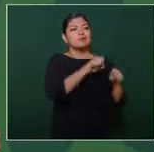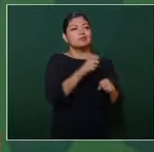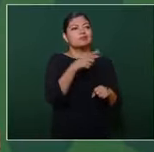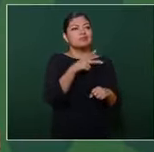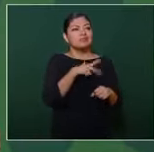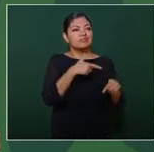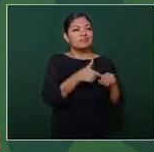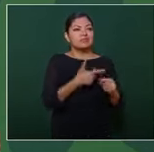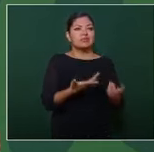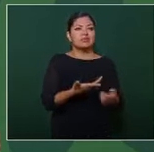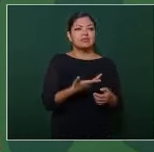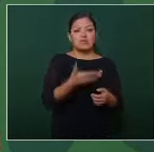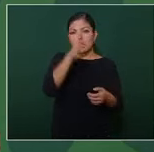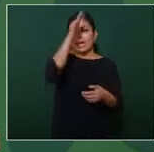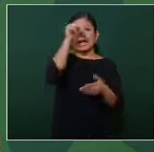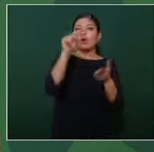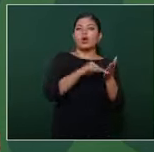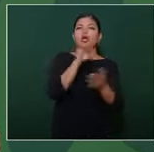tratados de Bucareli